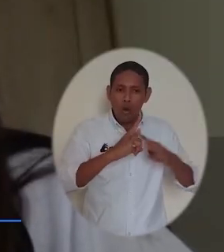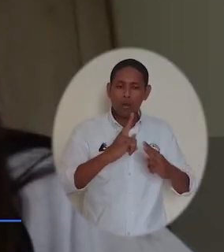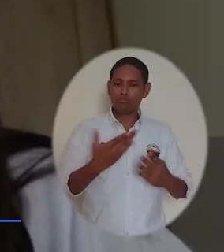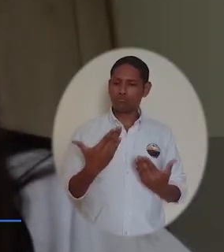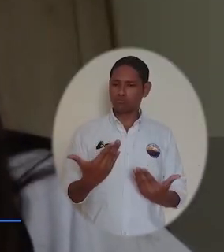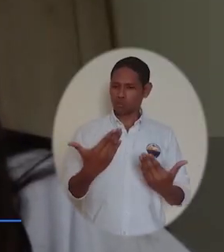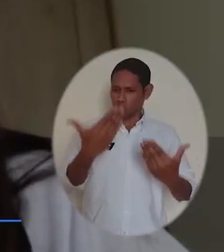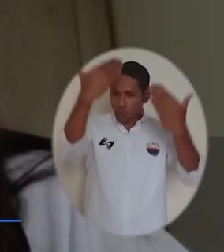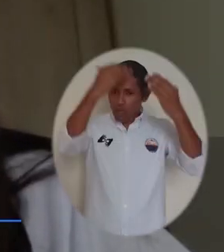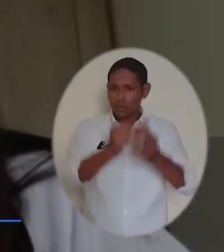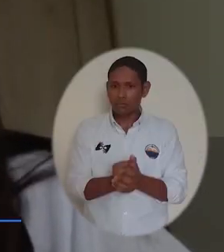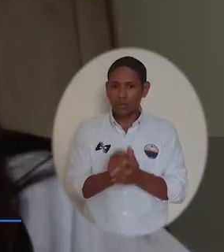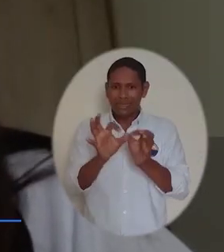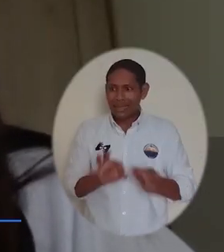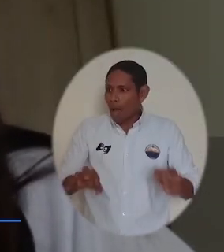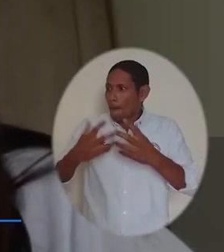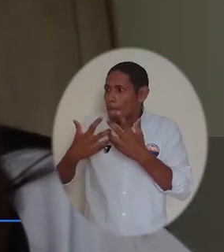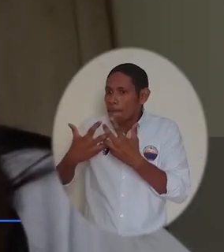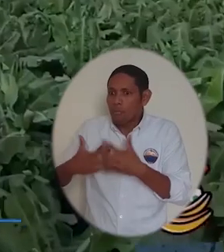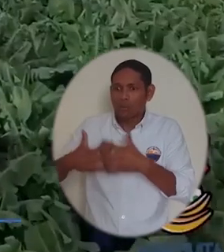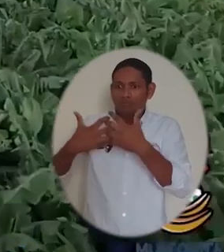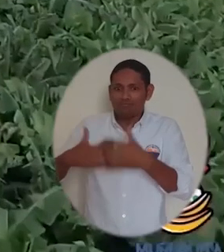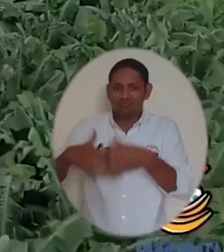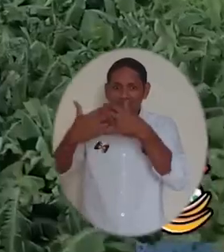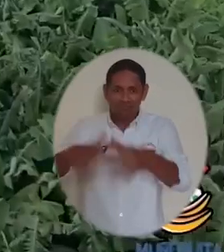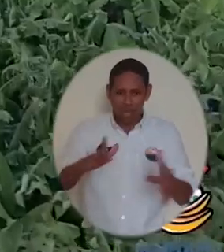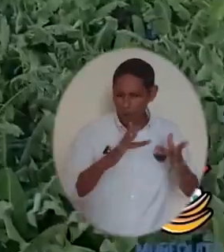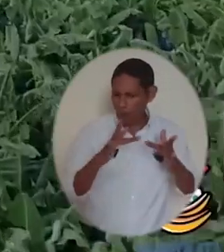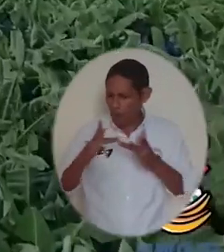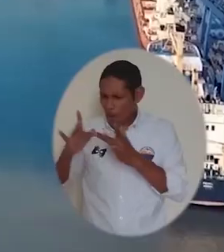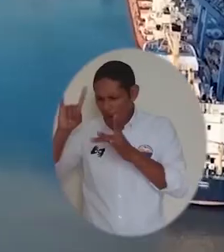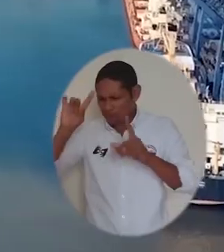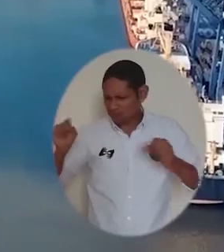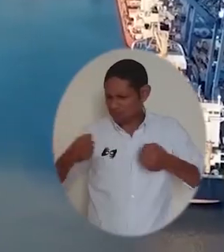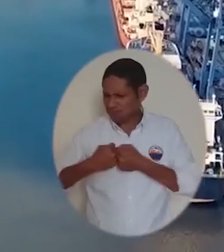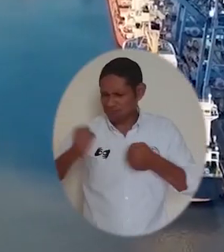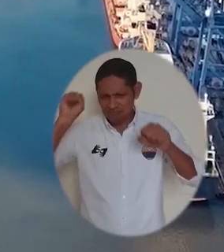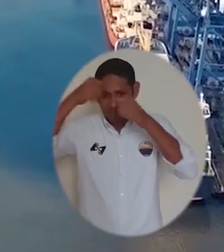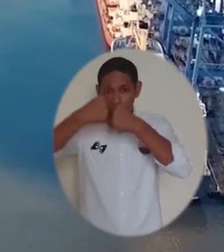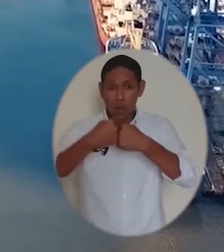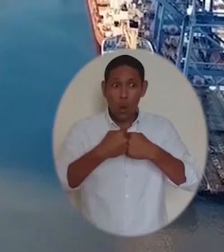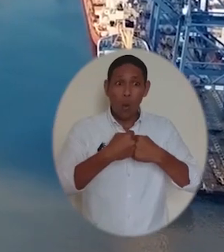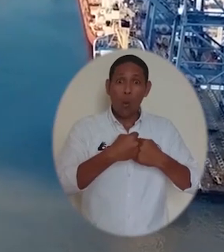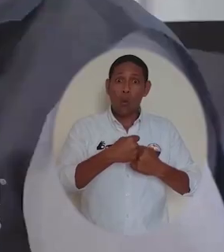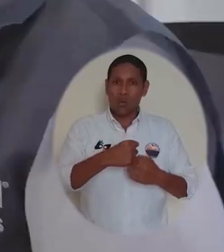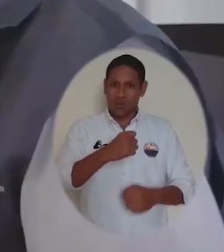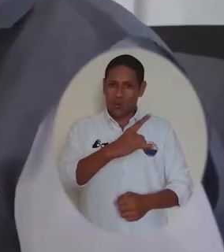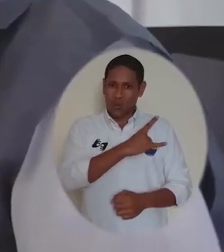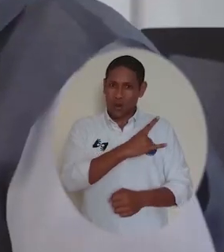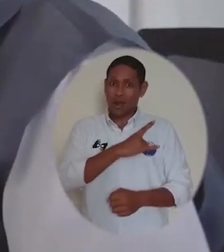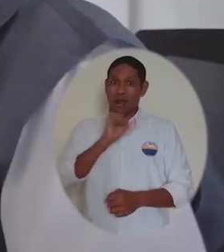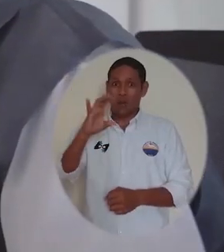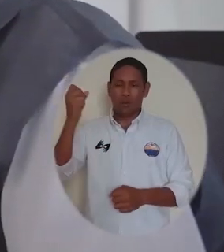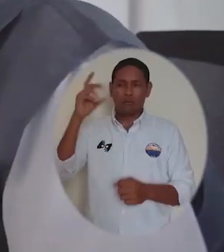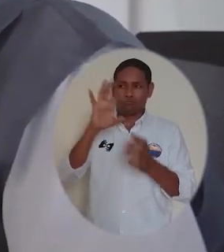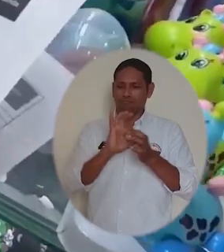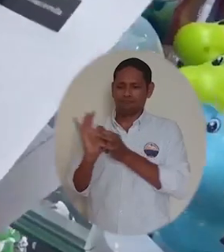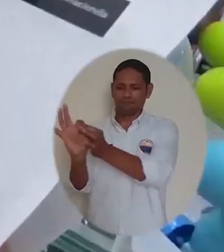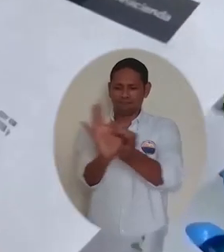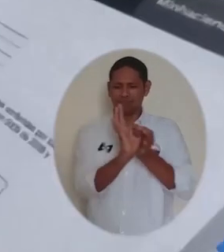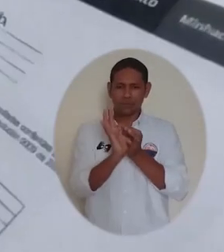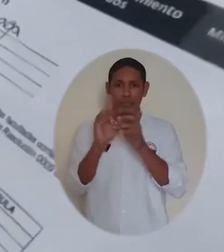honra el compromiso de contribuir al desarrollo del tejido empresarial magdalenense a través de una alianza Universidad-Estado.